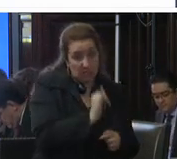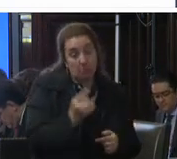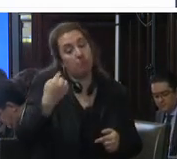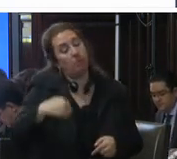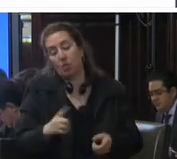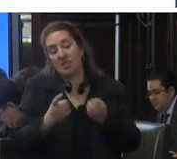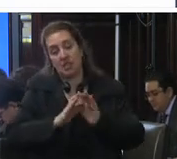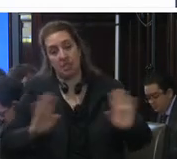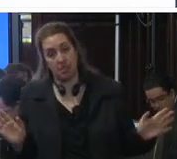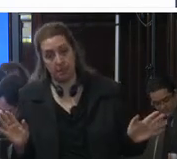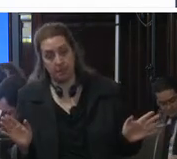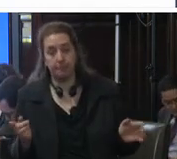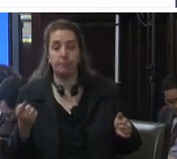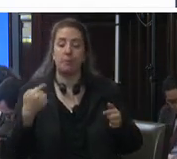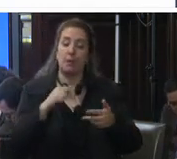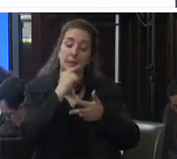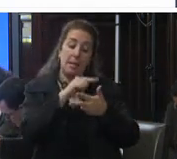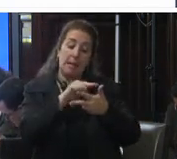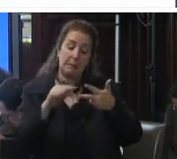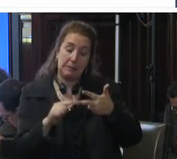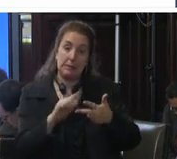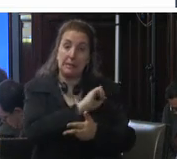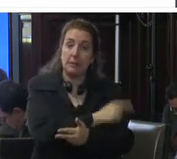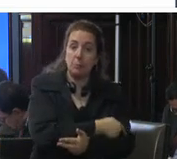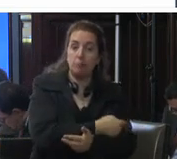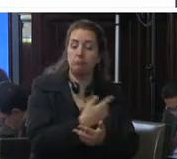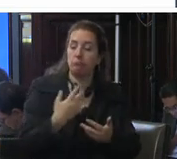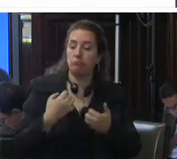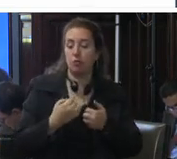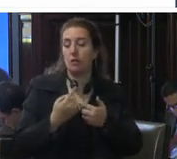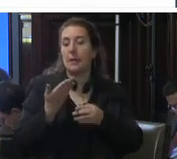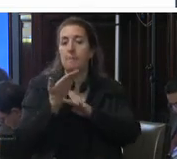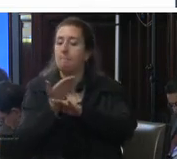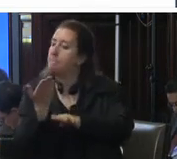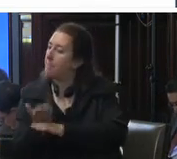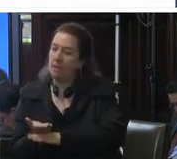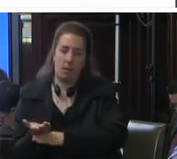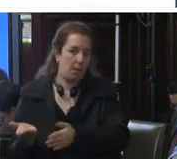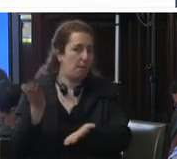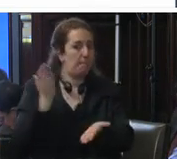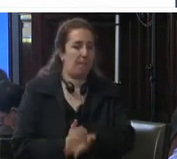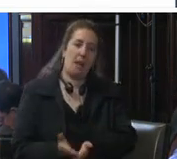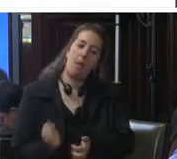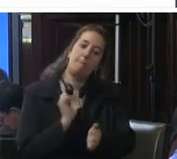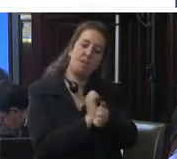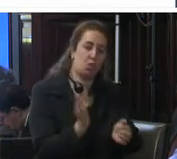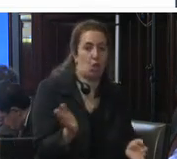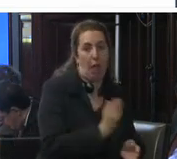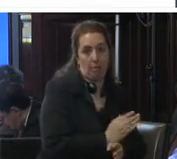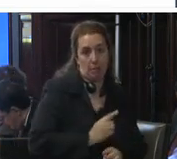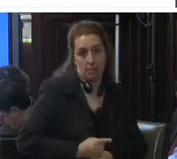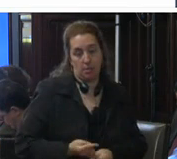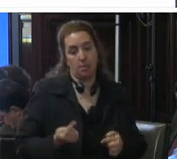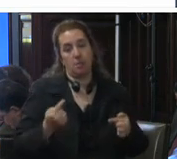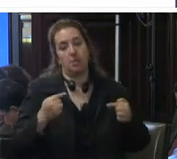concurrentes de los tres poderes sostienen y demandan un régimen punitivo de prisión preventiva y esto viola la protección